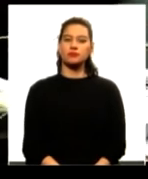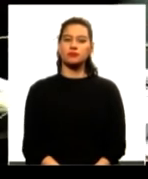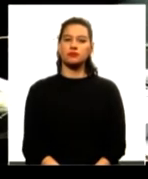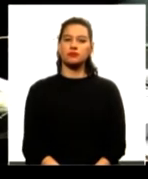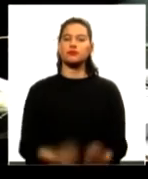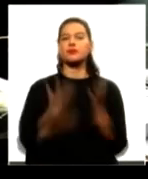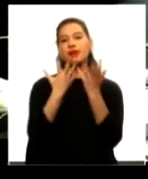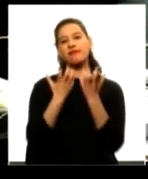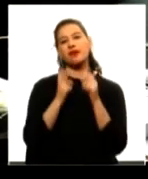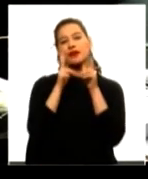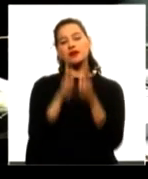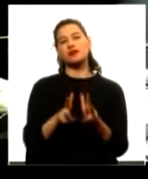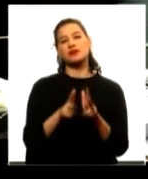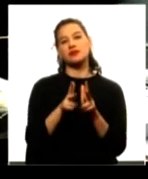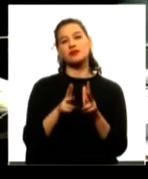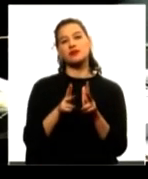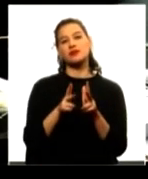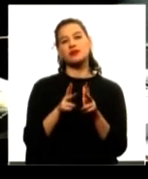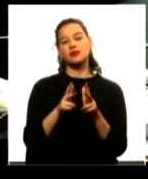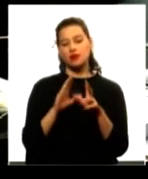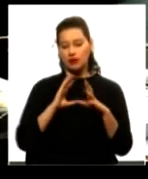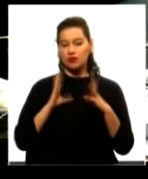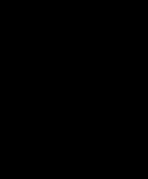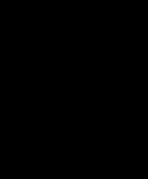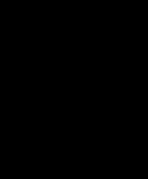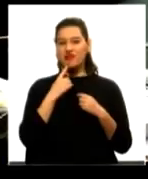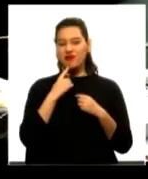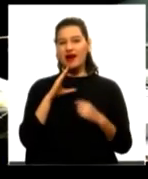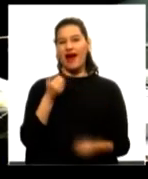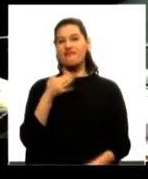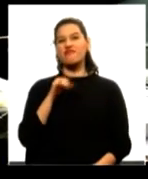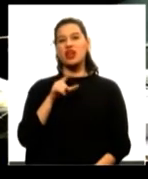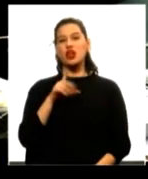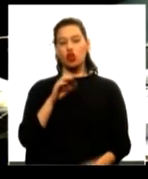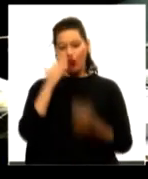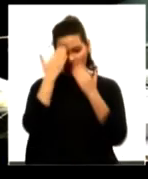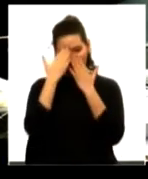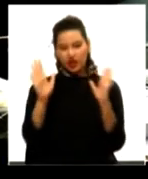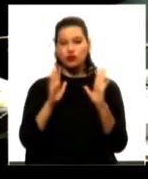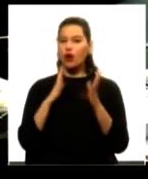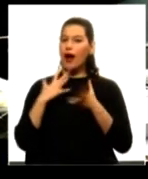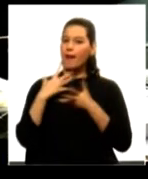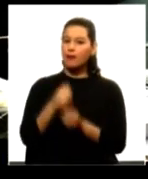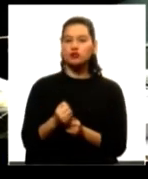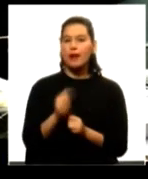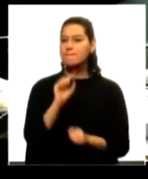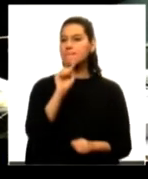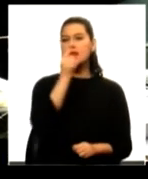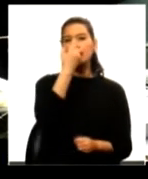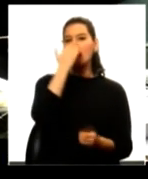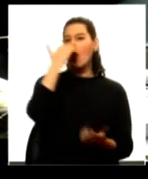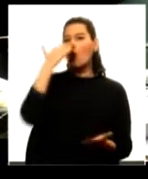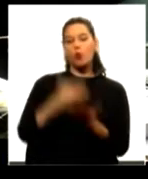Quiero decir que Cabildo Abierto apoya de la primera a la última de estas normas